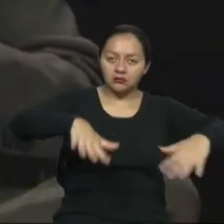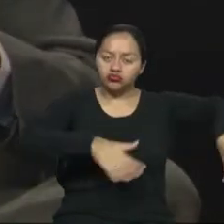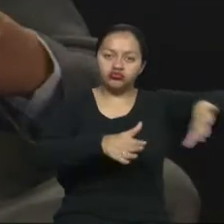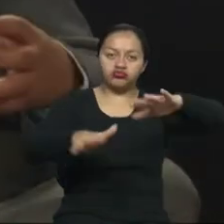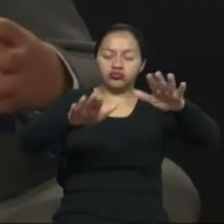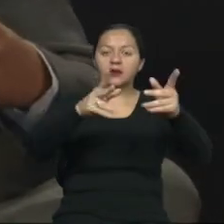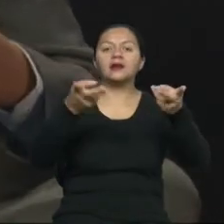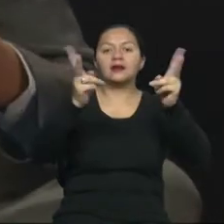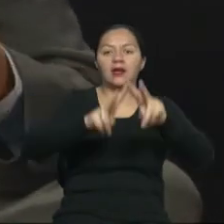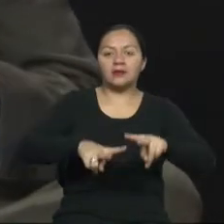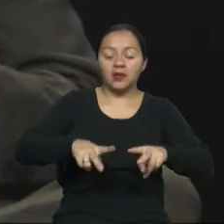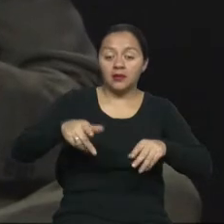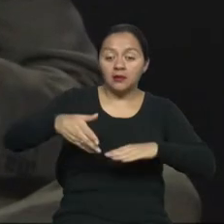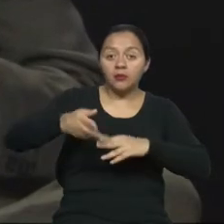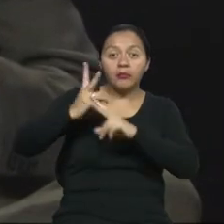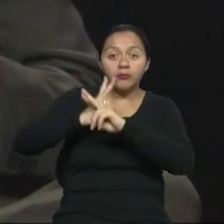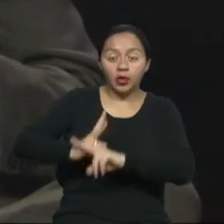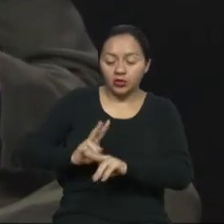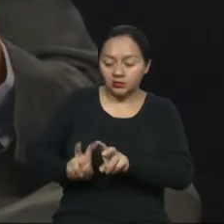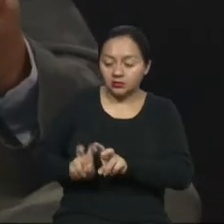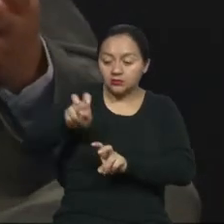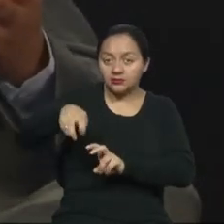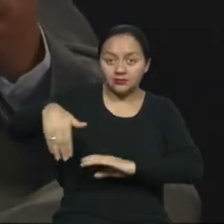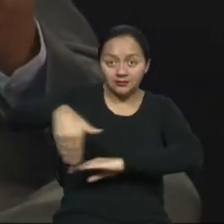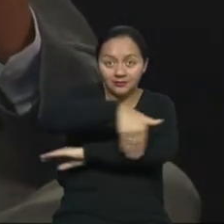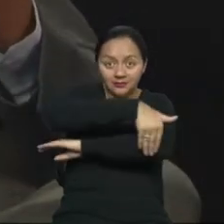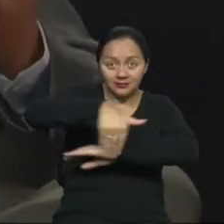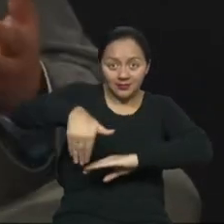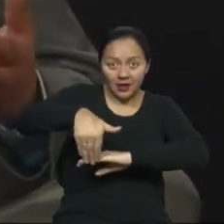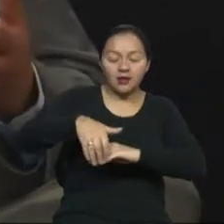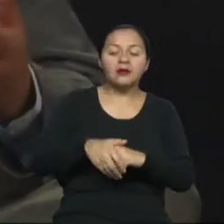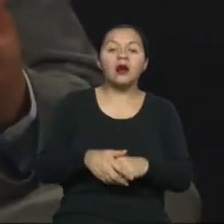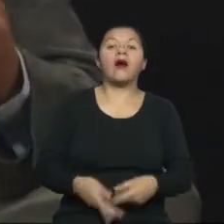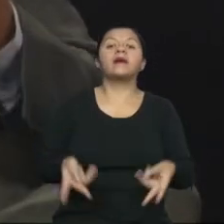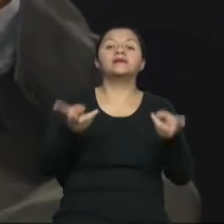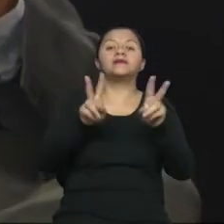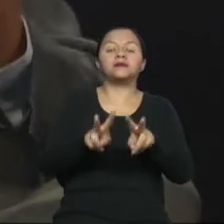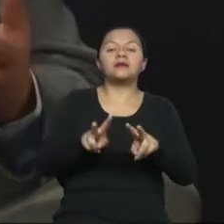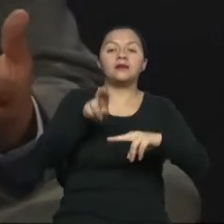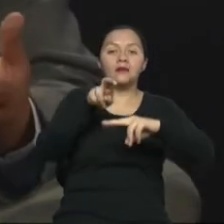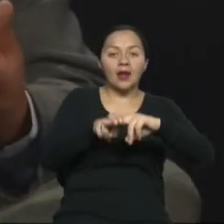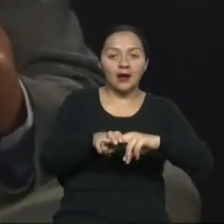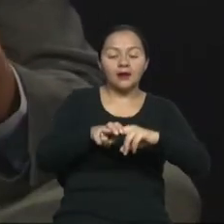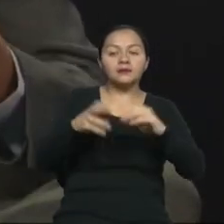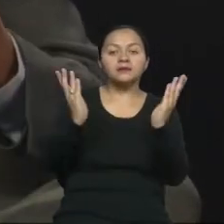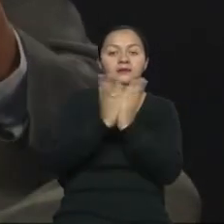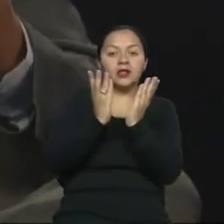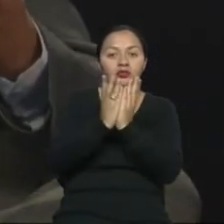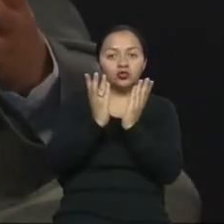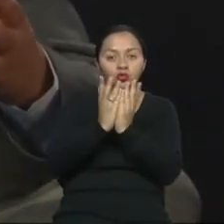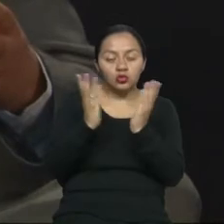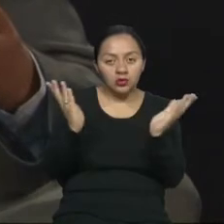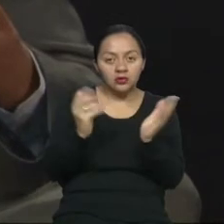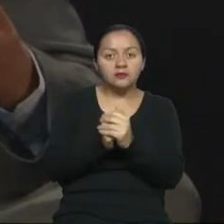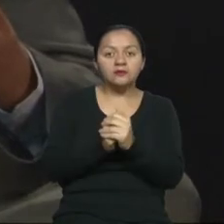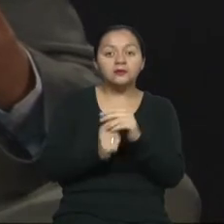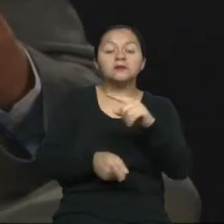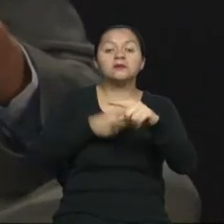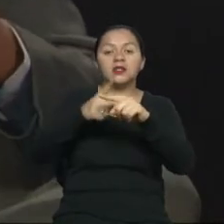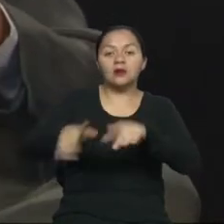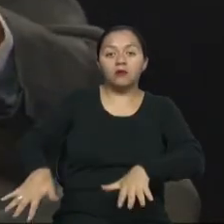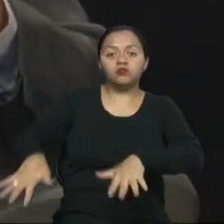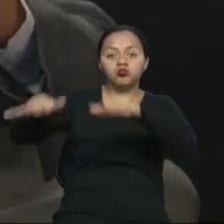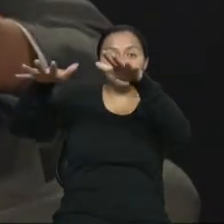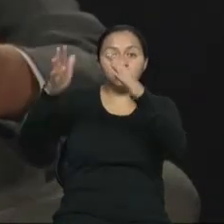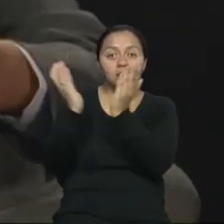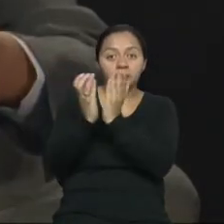en las vías de circulación peatonal. Tenemos todo lo que son bancas, basureros, hasta los contenedores de basura.